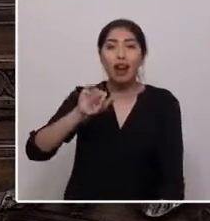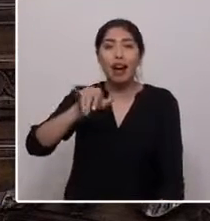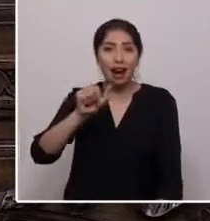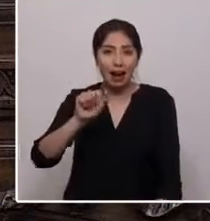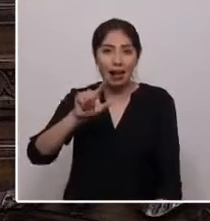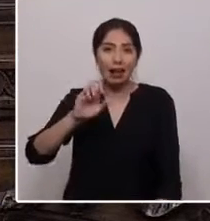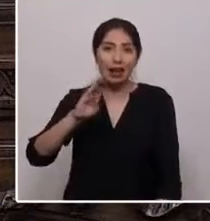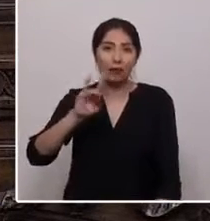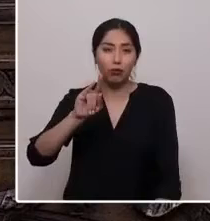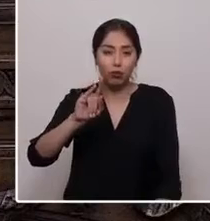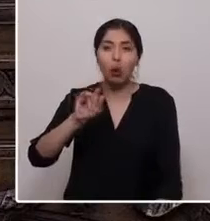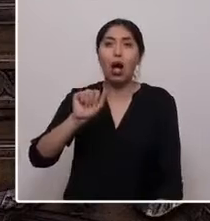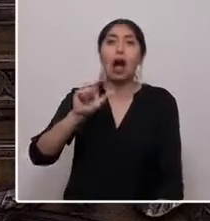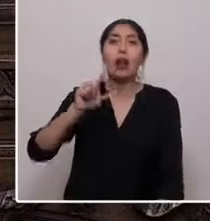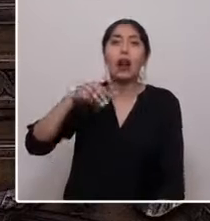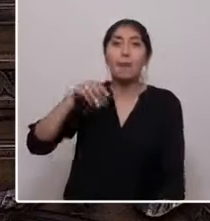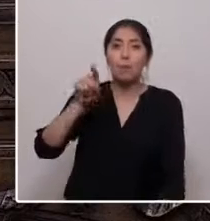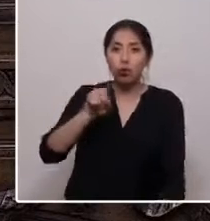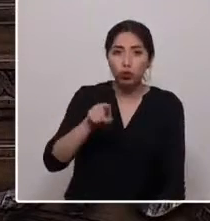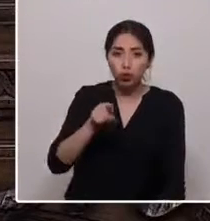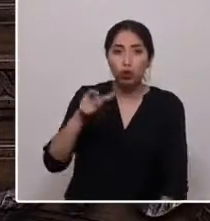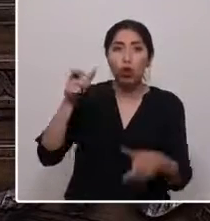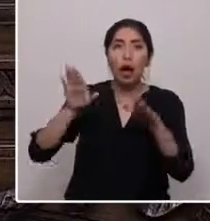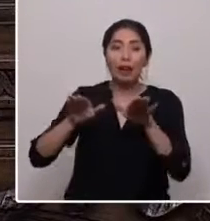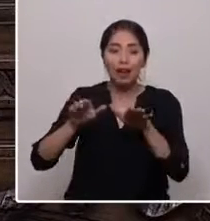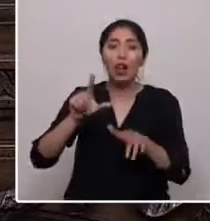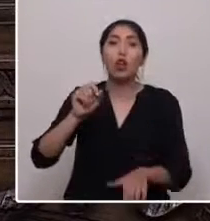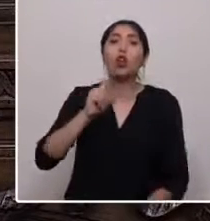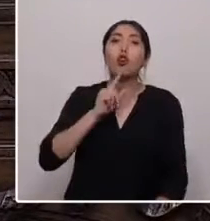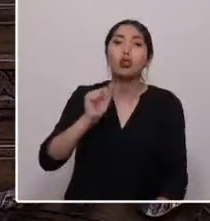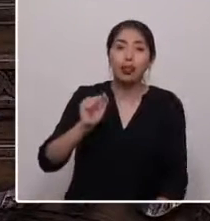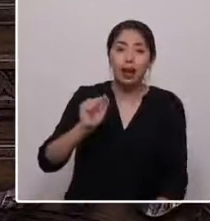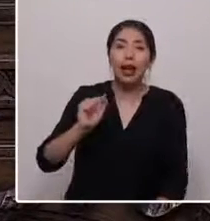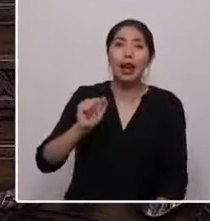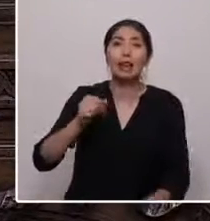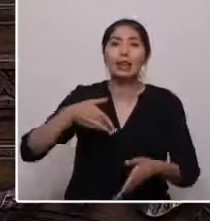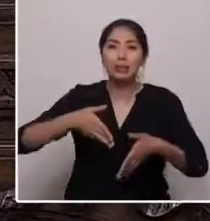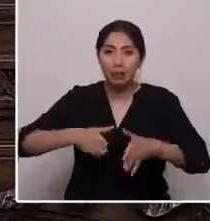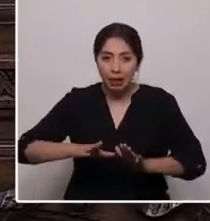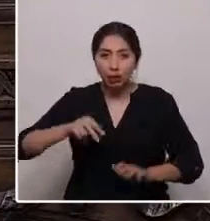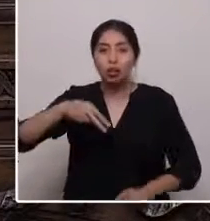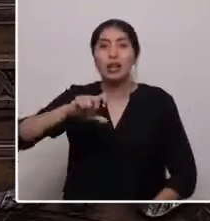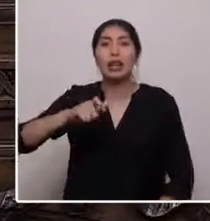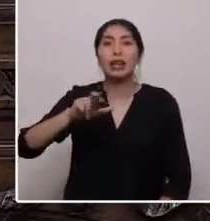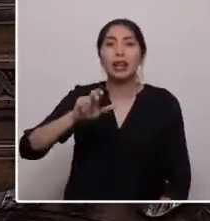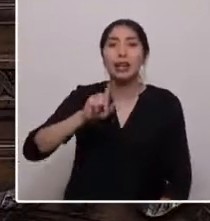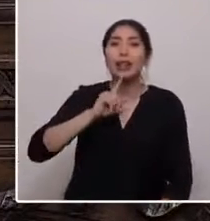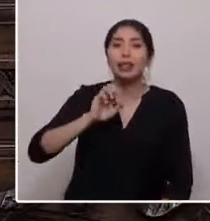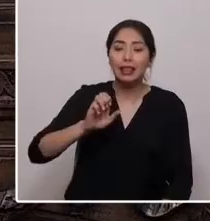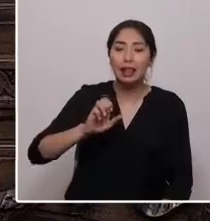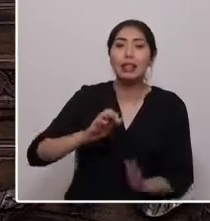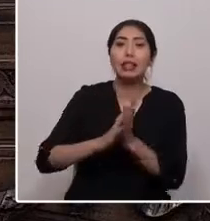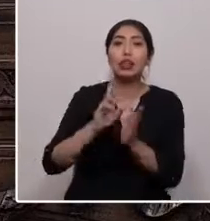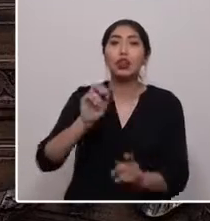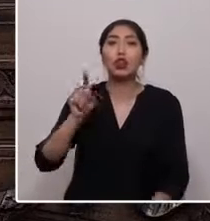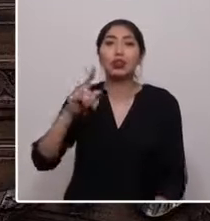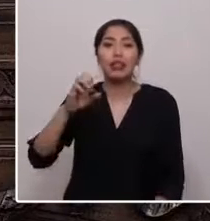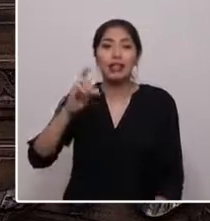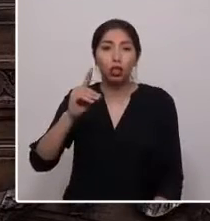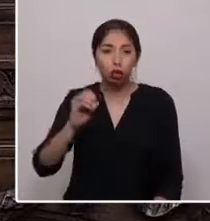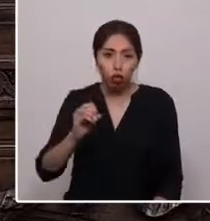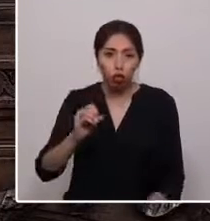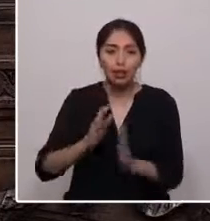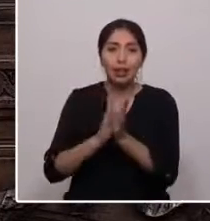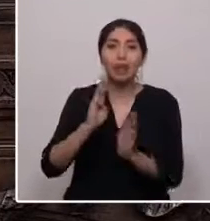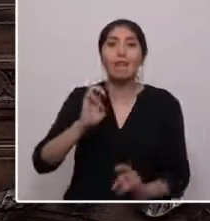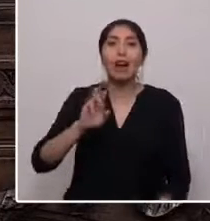Álamos, Los Ángeles, Lota, Mulchen, Nacimiento, Negrete, Quilaco, Quilleco, San Rosendo, Santa Bárbara, Tirúa, Tucapel y